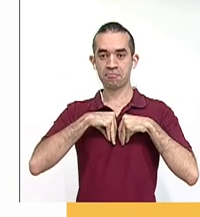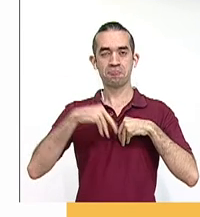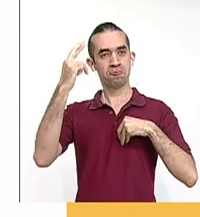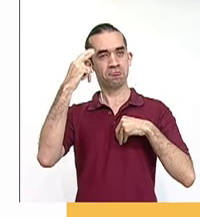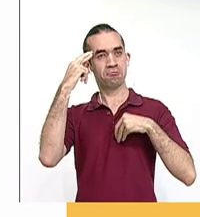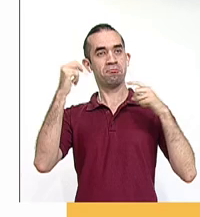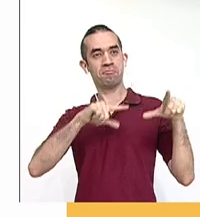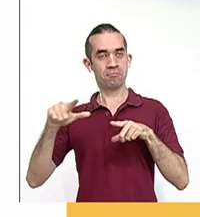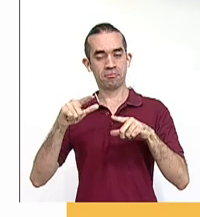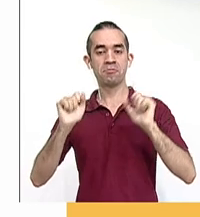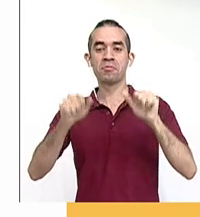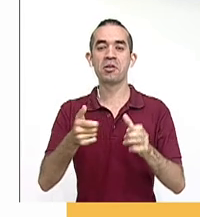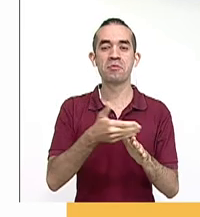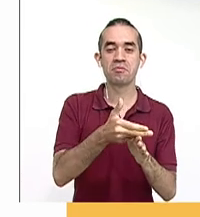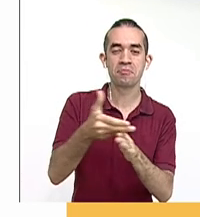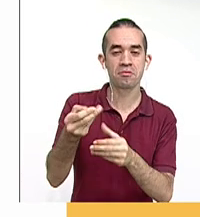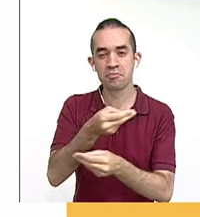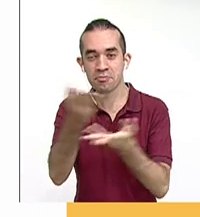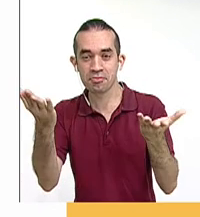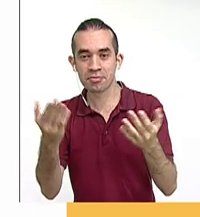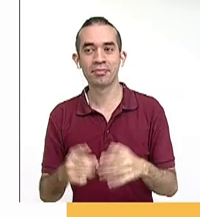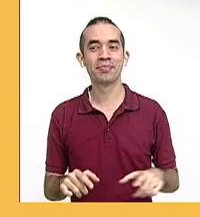demás. ¿Listo?